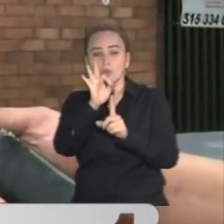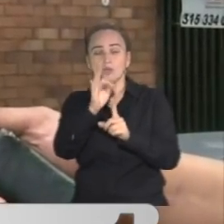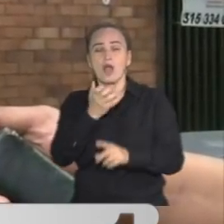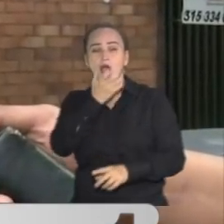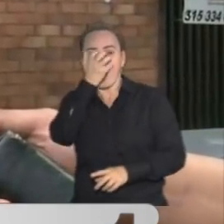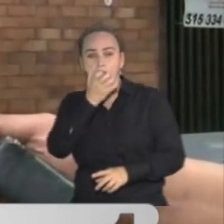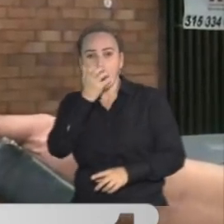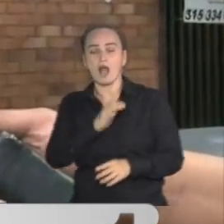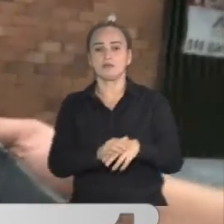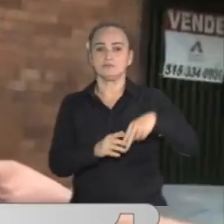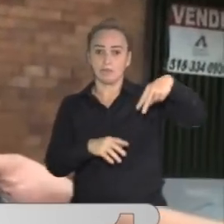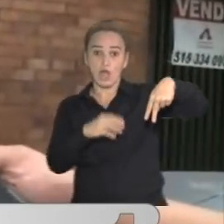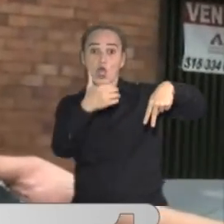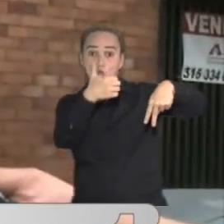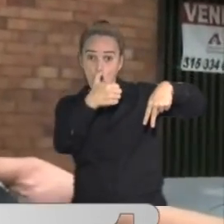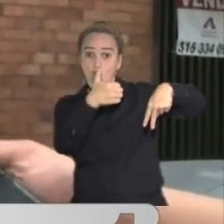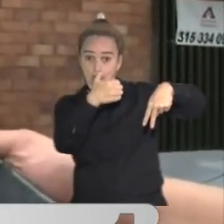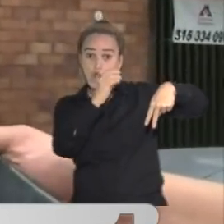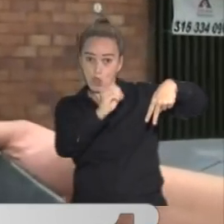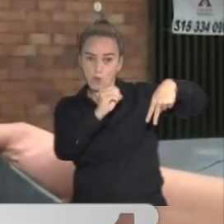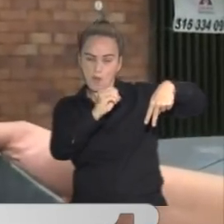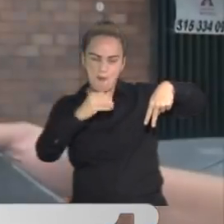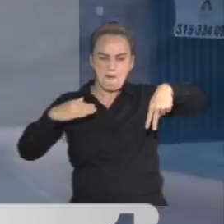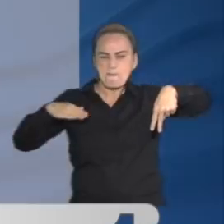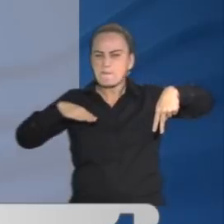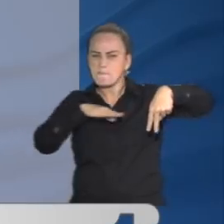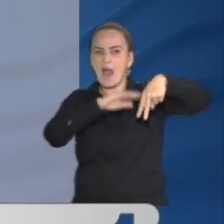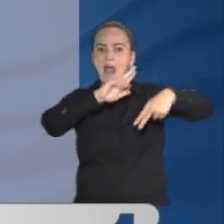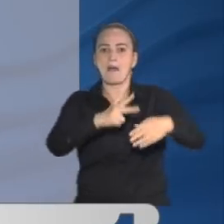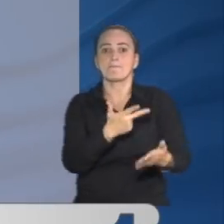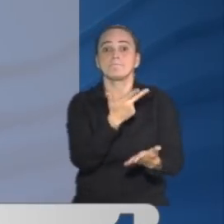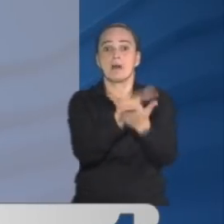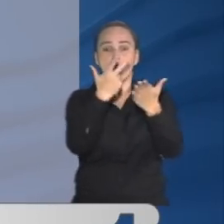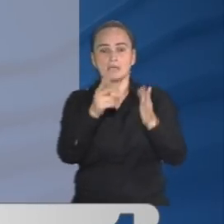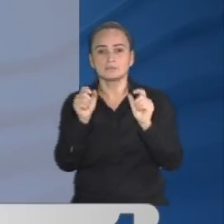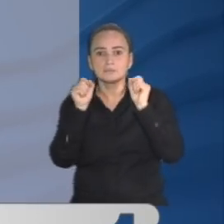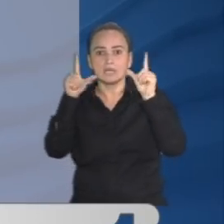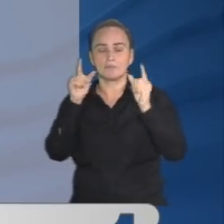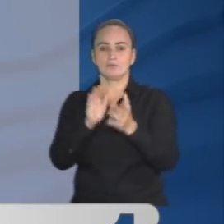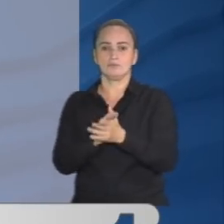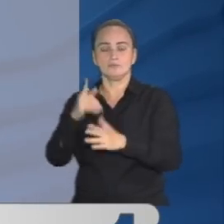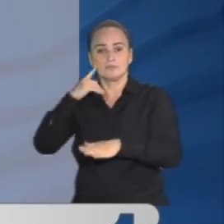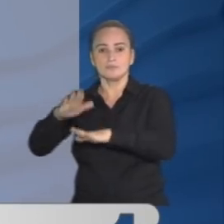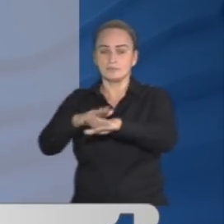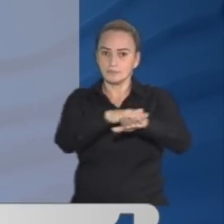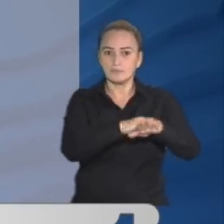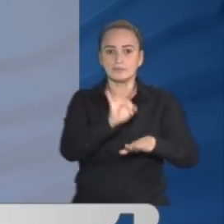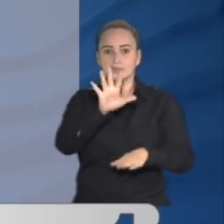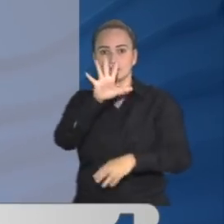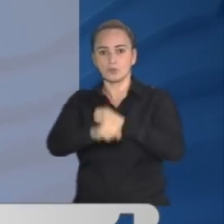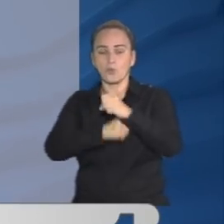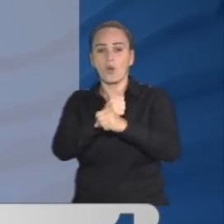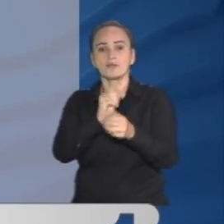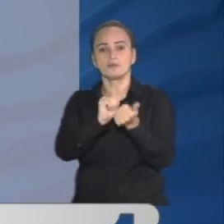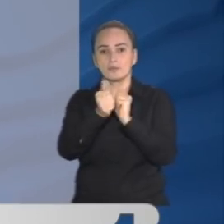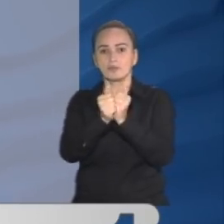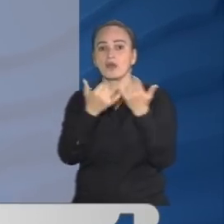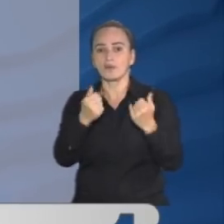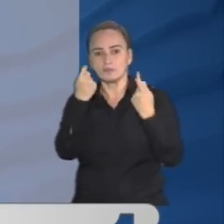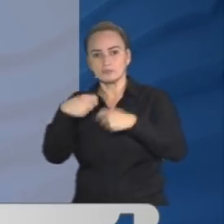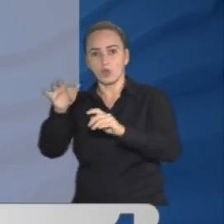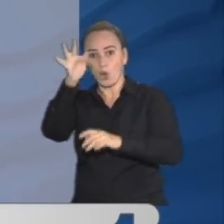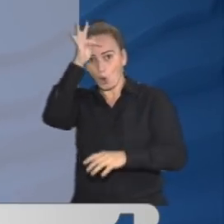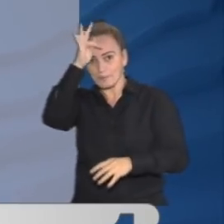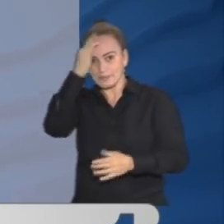arrolla a mi novio, no solo eso, sino que volca el carro, esto es un milagro. El deportista de 35 años permanece bajo observación